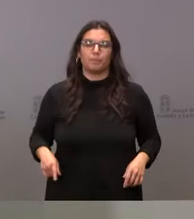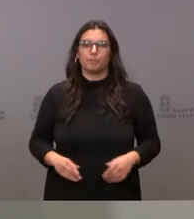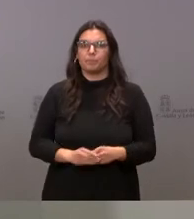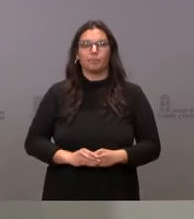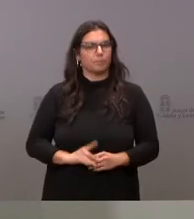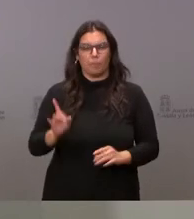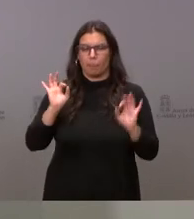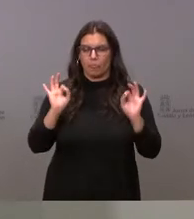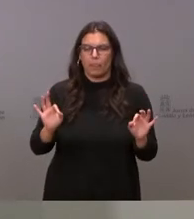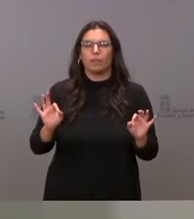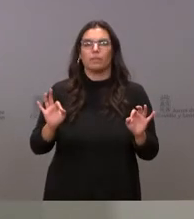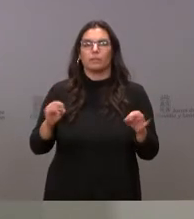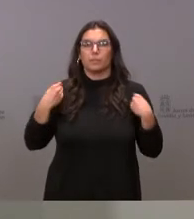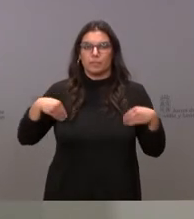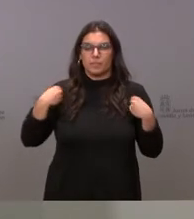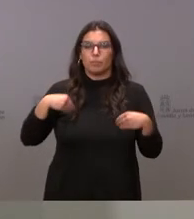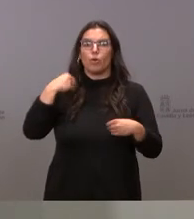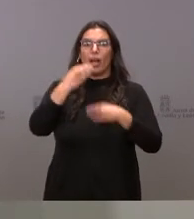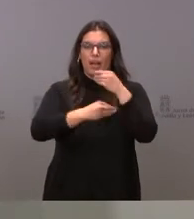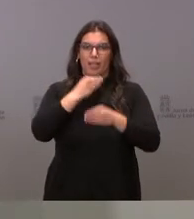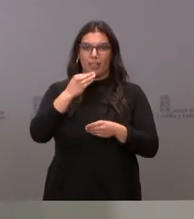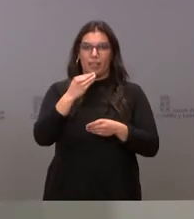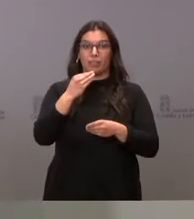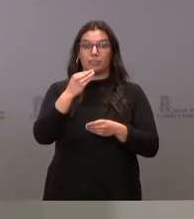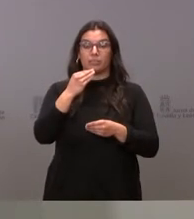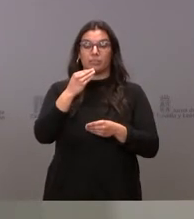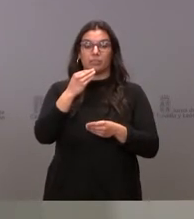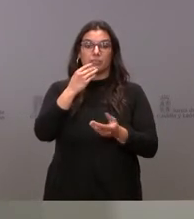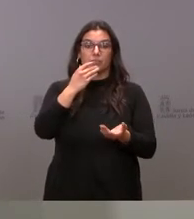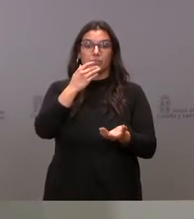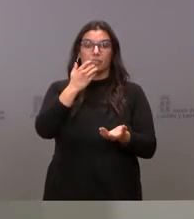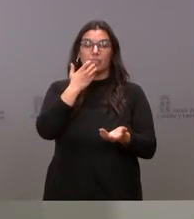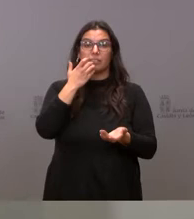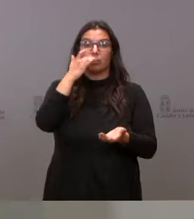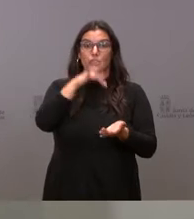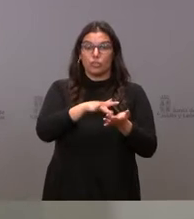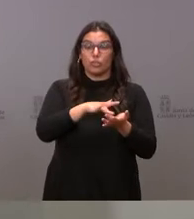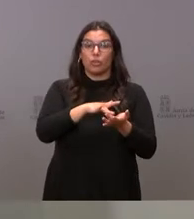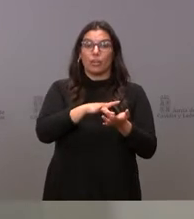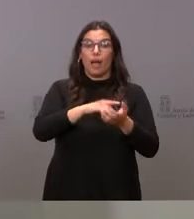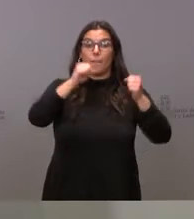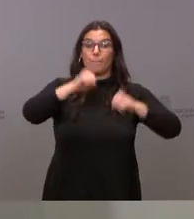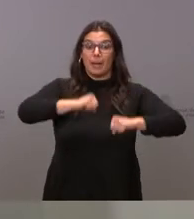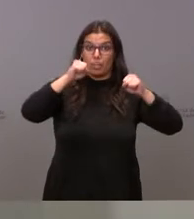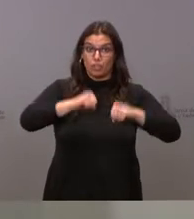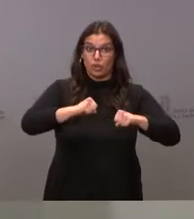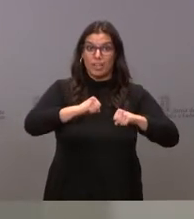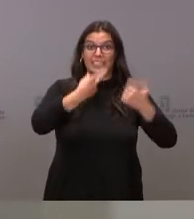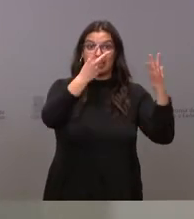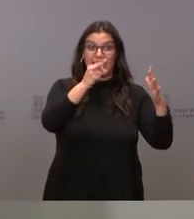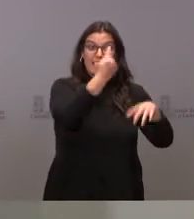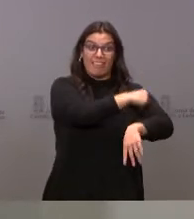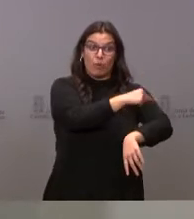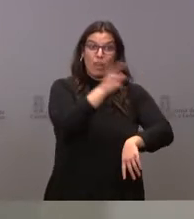No, el llamamiento se hará una vez que hayamos finalizado la vacunación de los mayores de 70 años